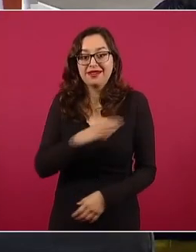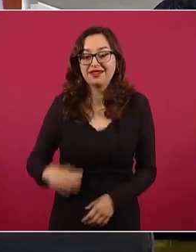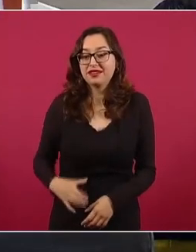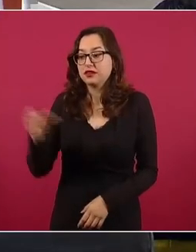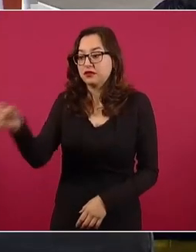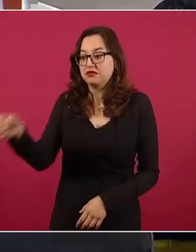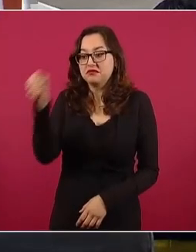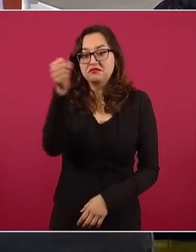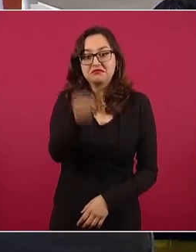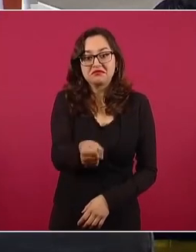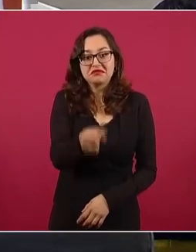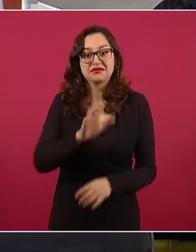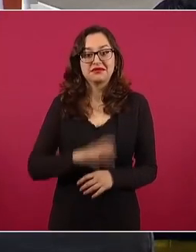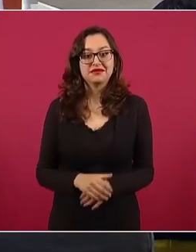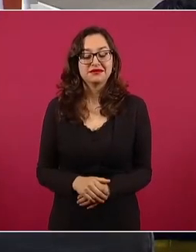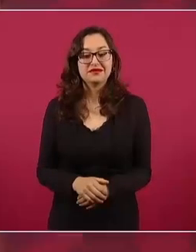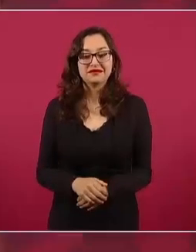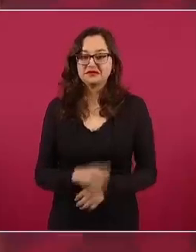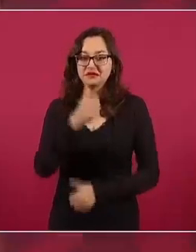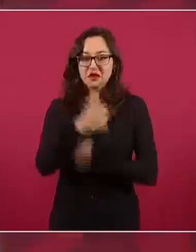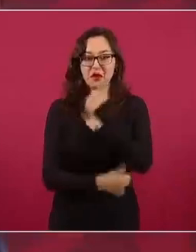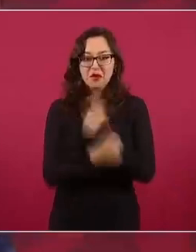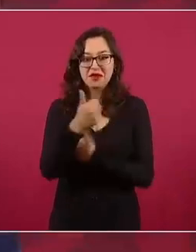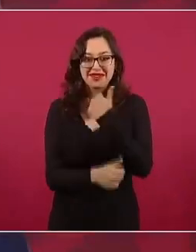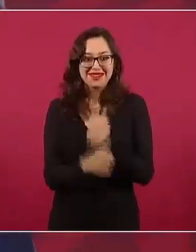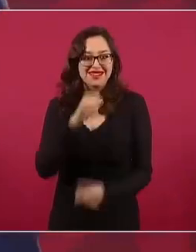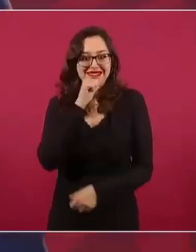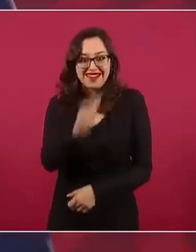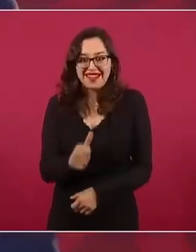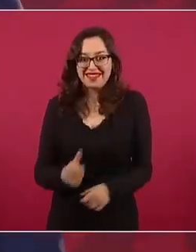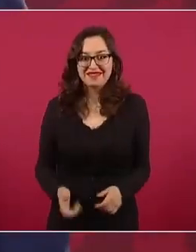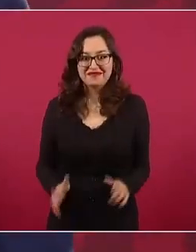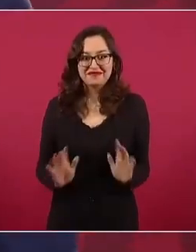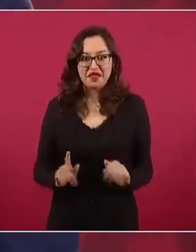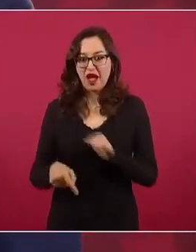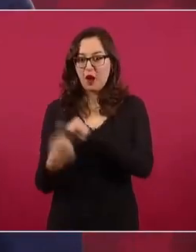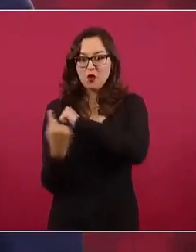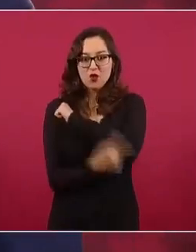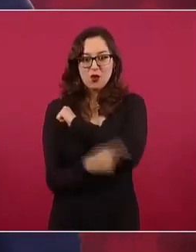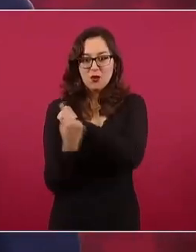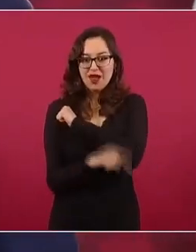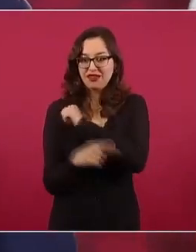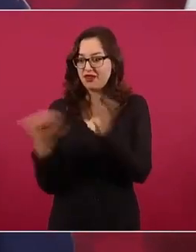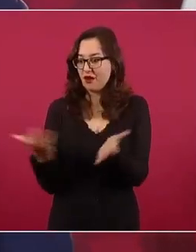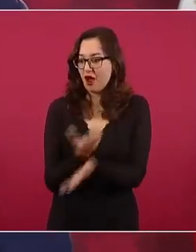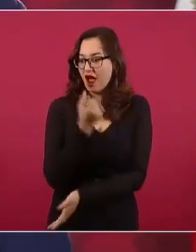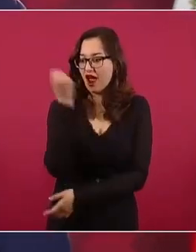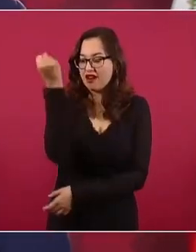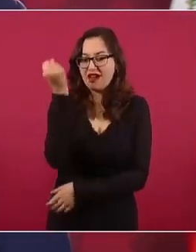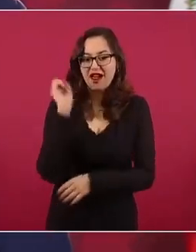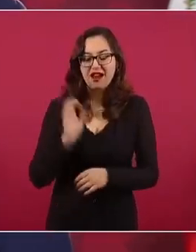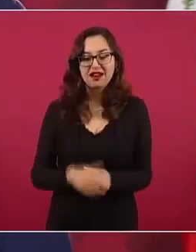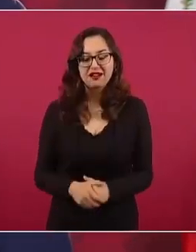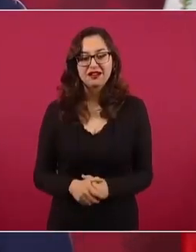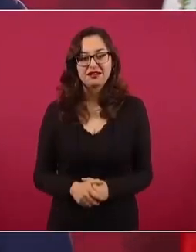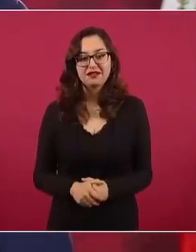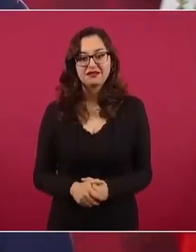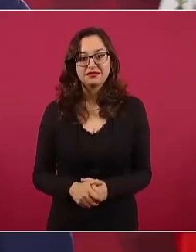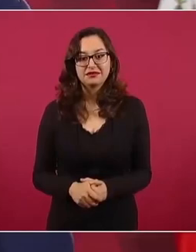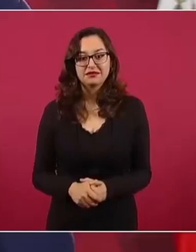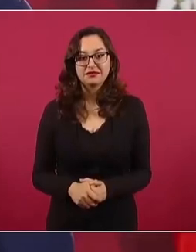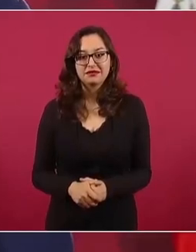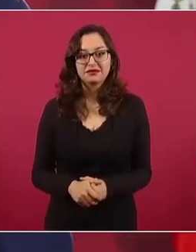nada más fue uno y campa sin registro,